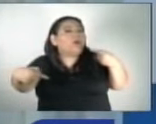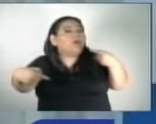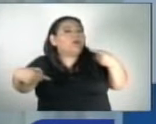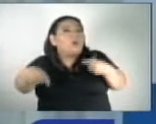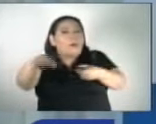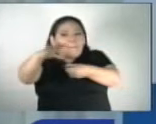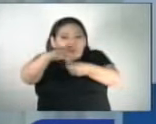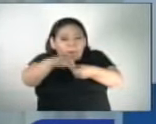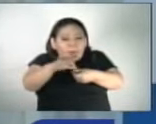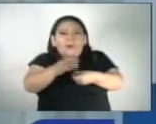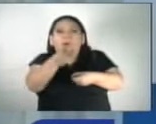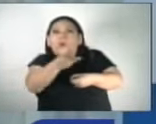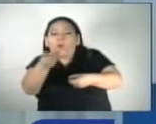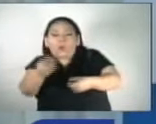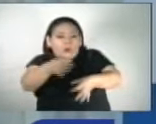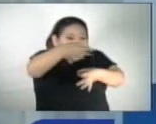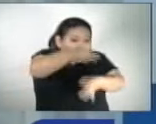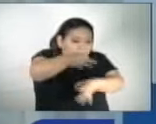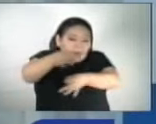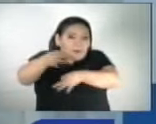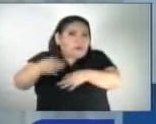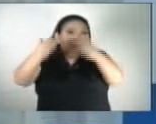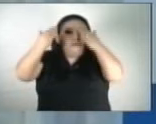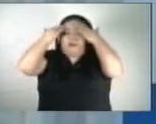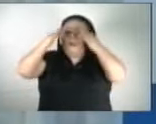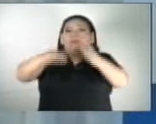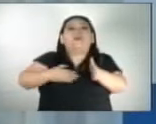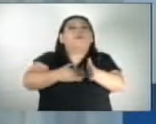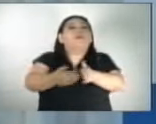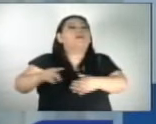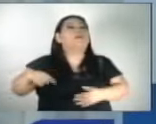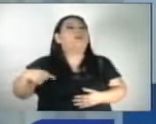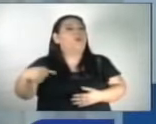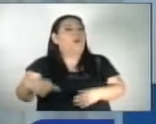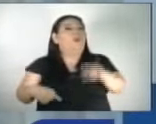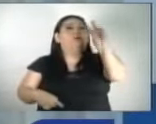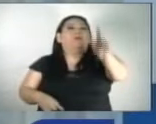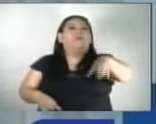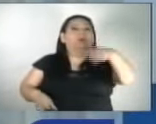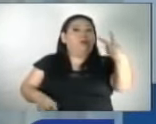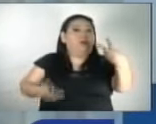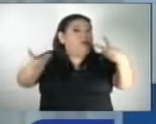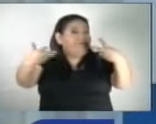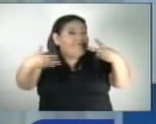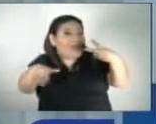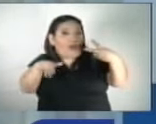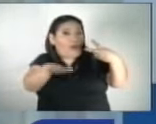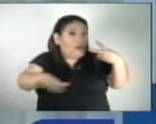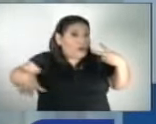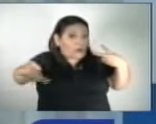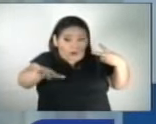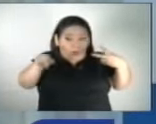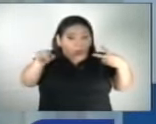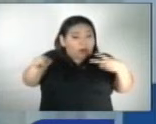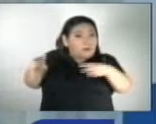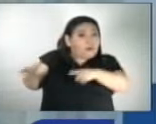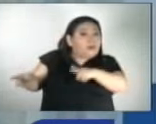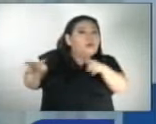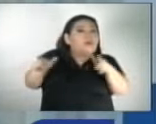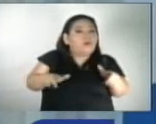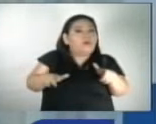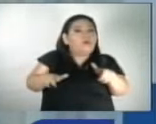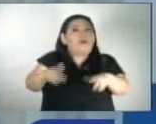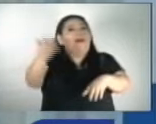cuándo se iniciará el escrutinio papeleta por papeleta de la asamblea legislativa. Dos, si ya está listo el lugar donde